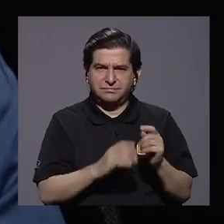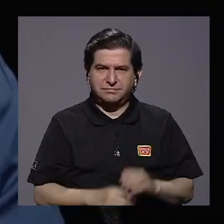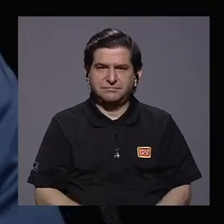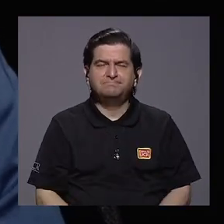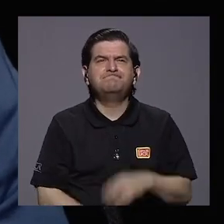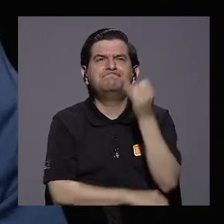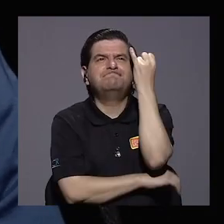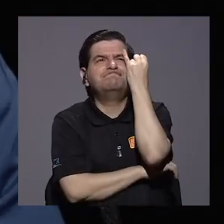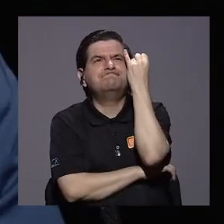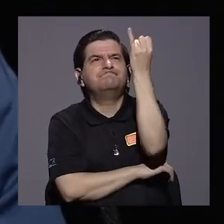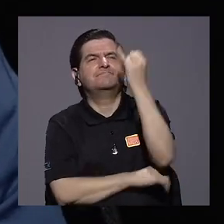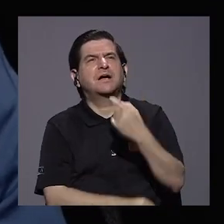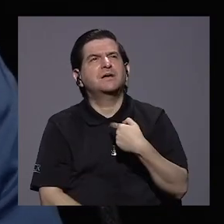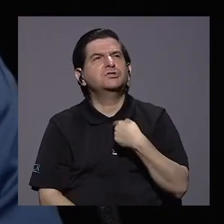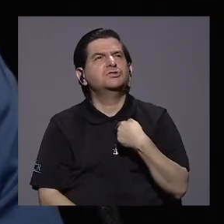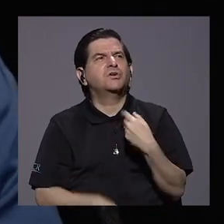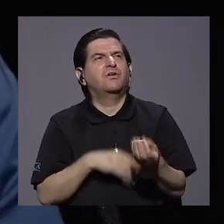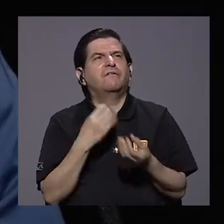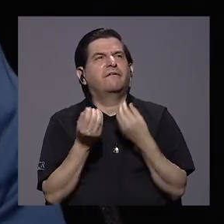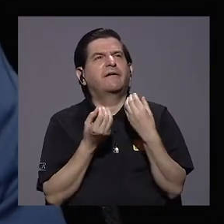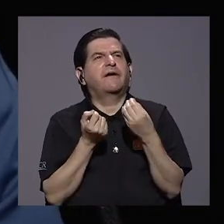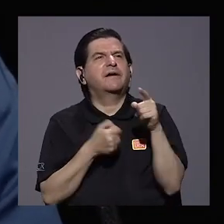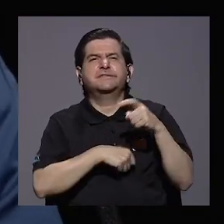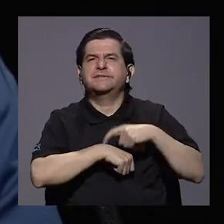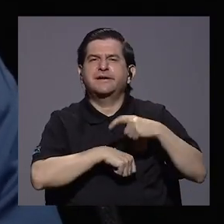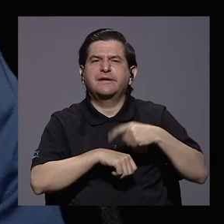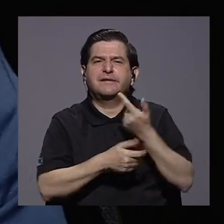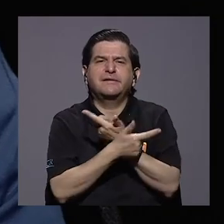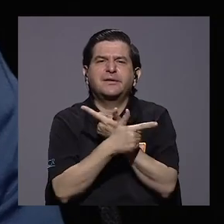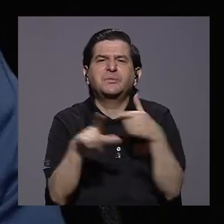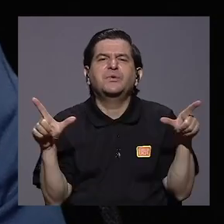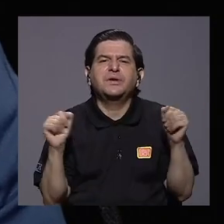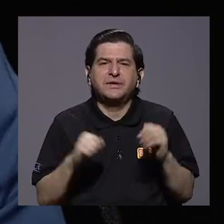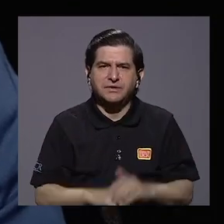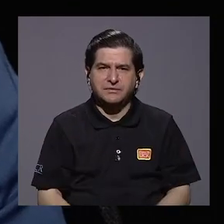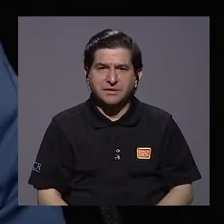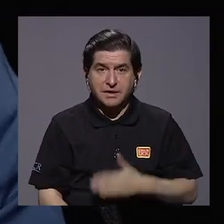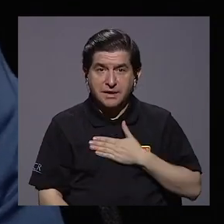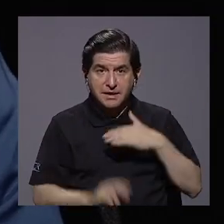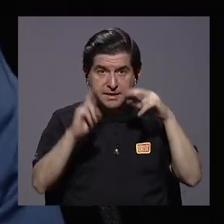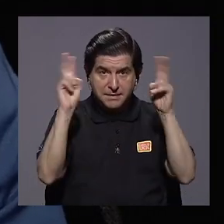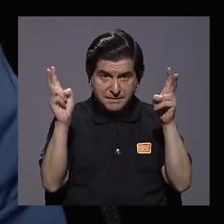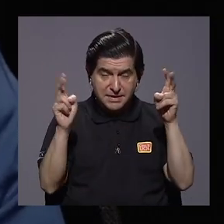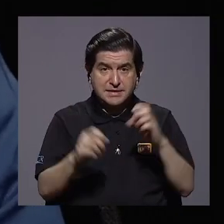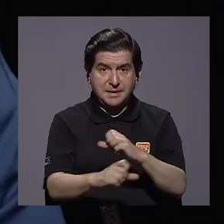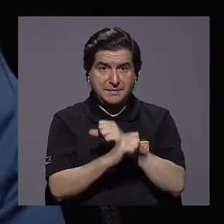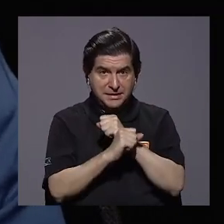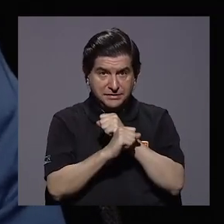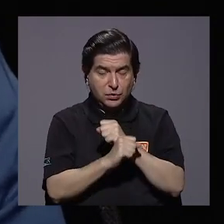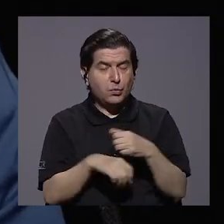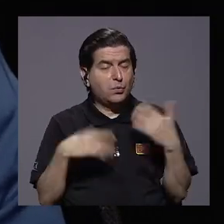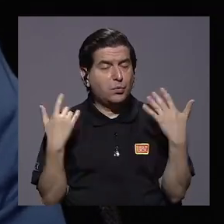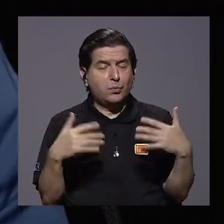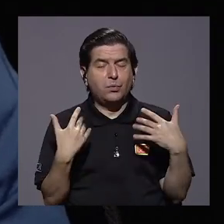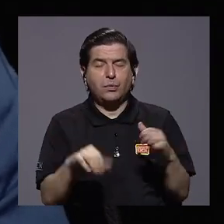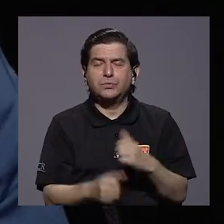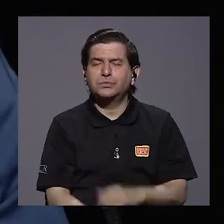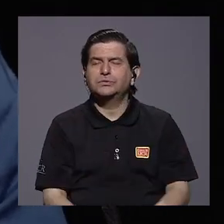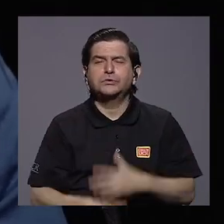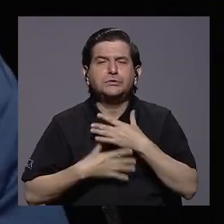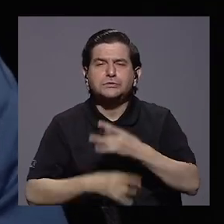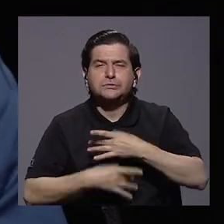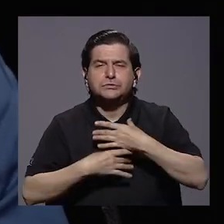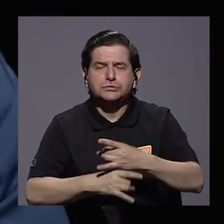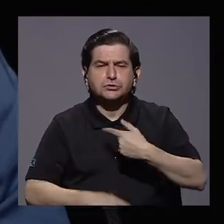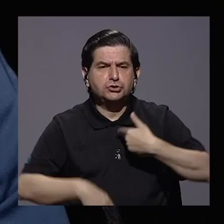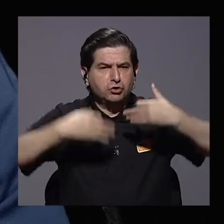plantearme qué quería hacer yo en ese tiempo libre y mi tema de seguridad siempre me ha apasionado y